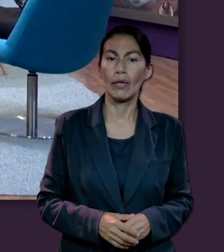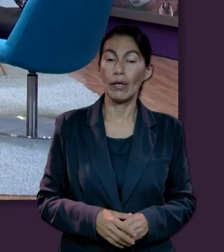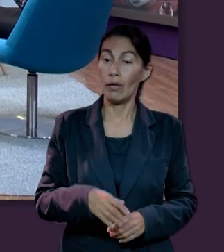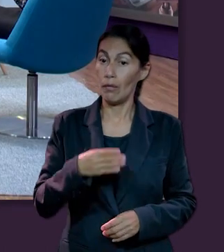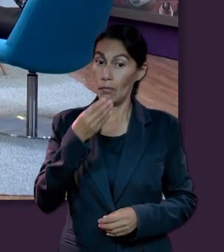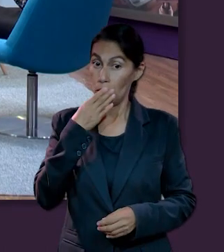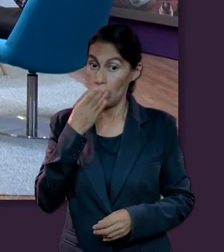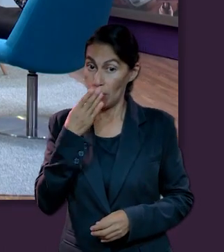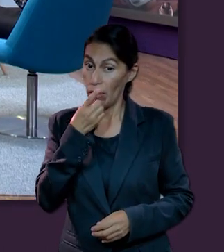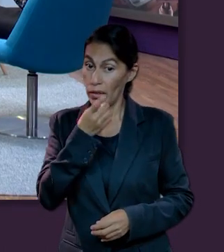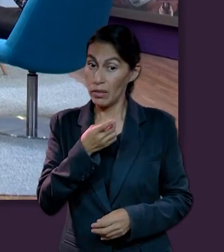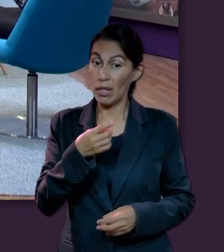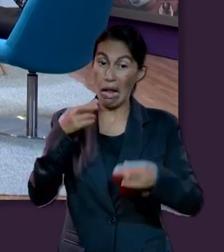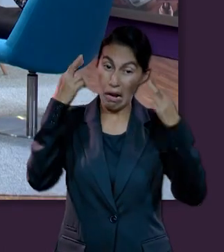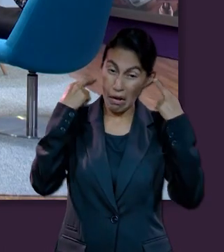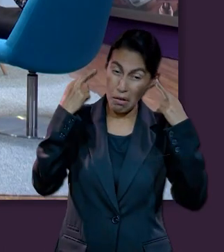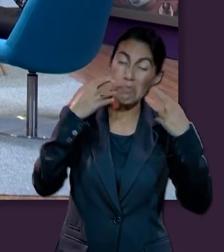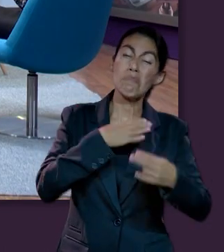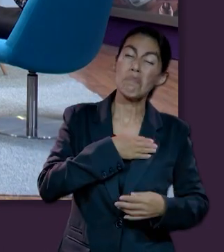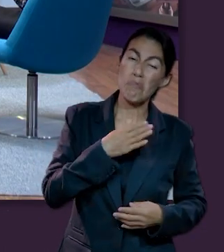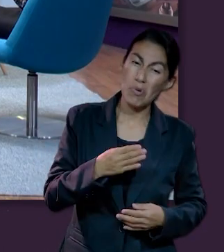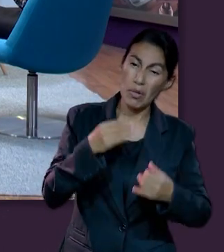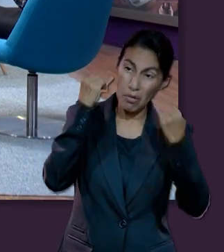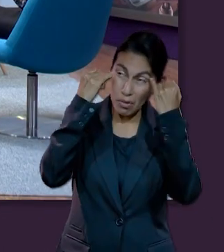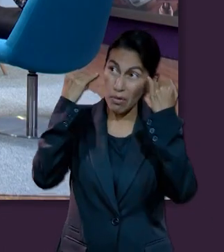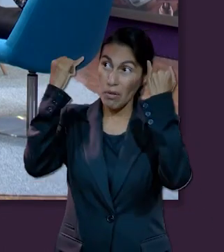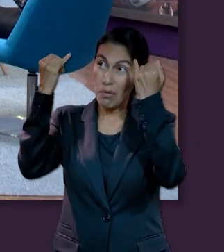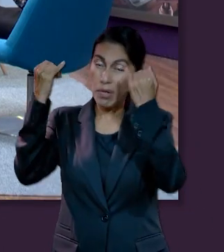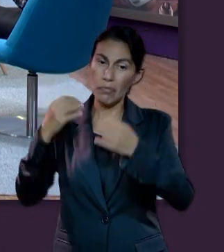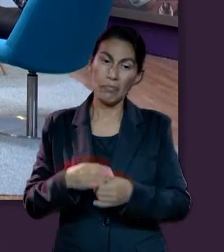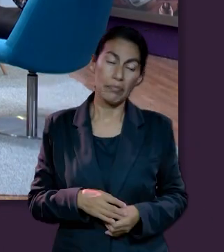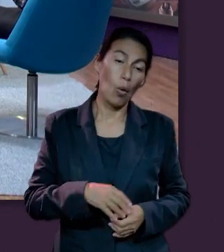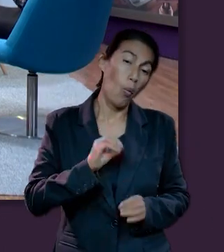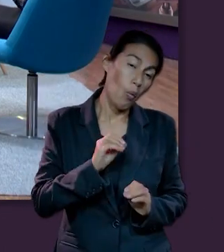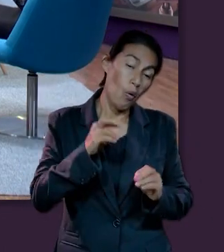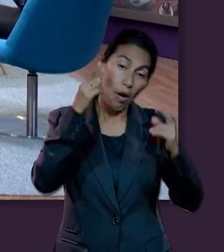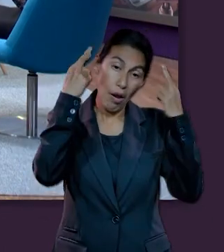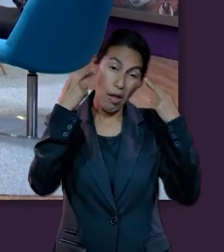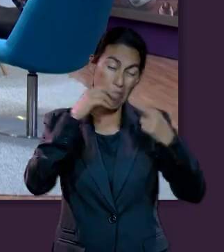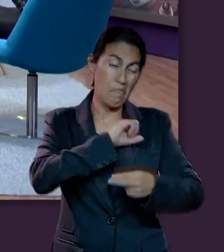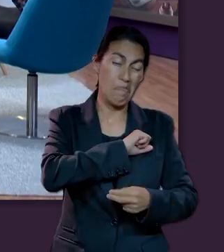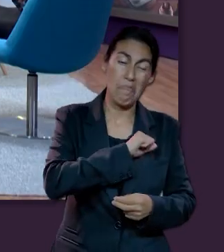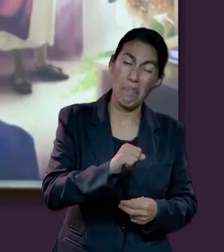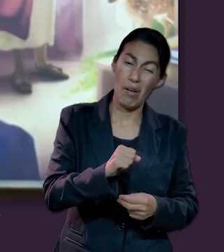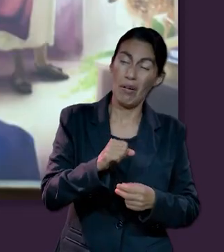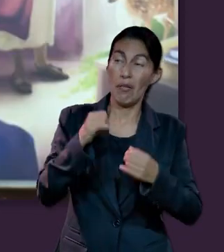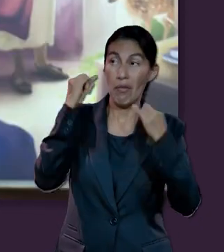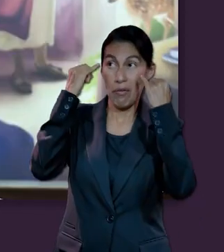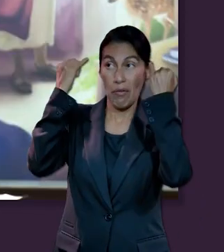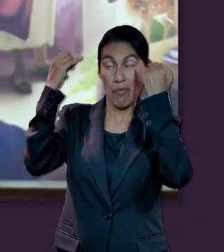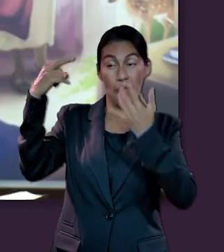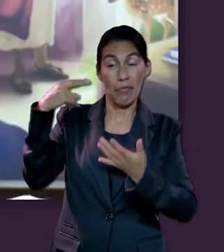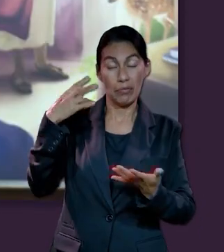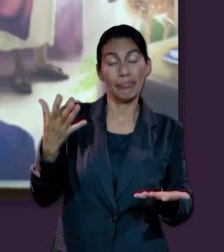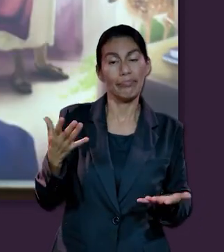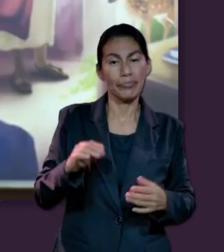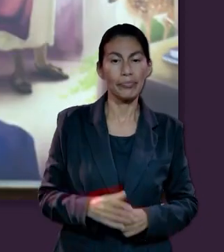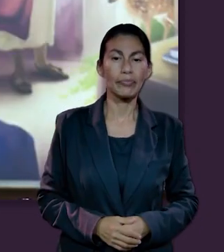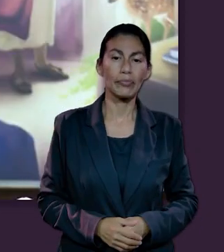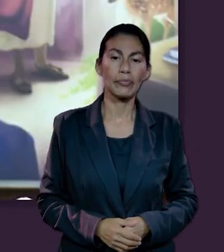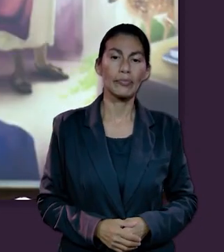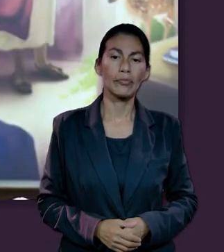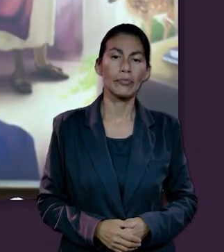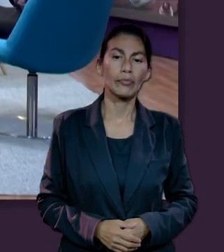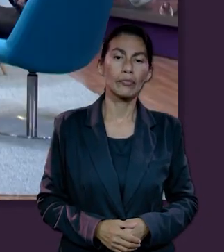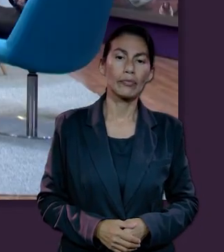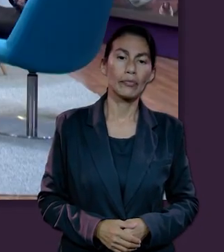Biblia dice que el rey hizo lo que era bueno ante Jehová o hizo lo que era malo ante Jehová. sí,